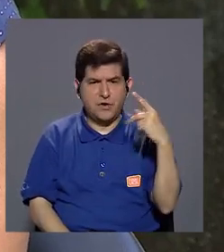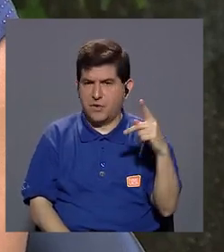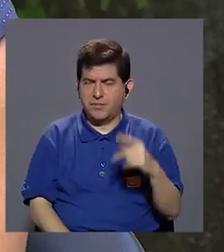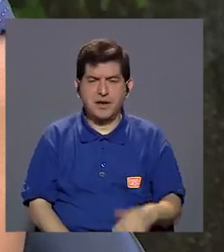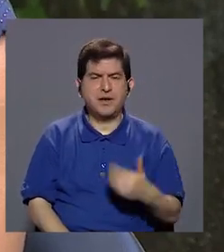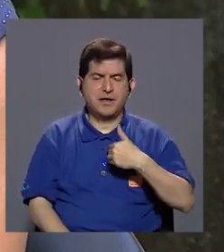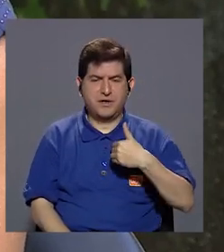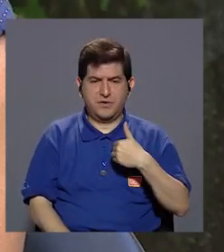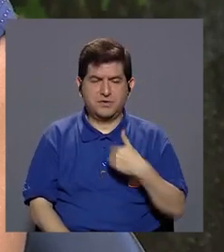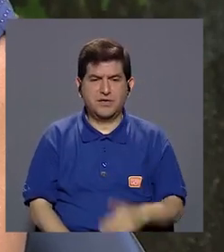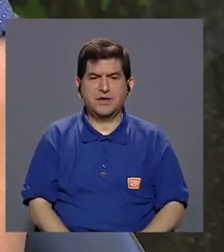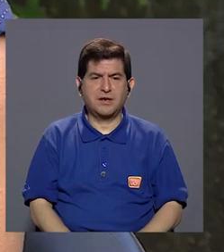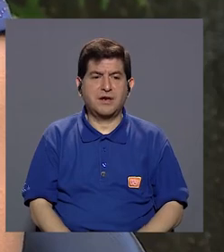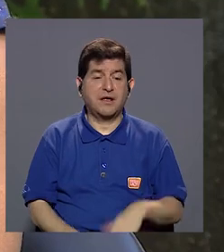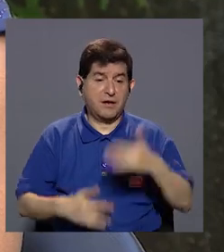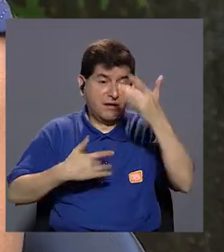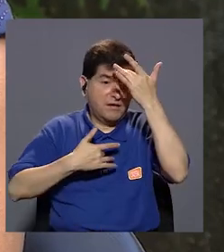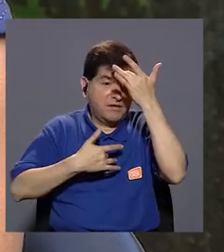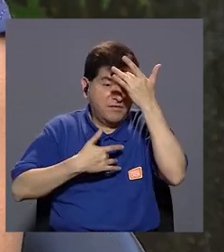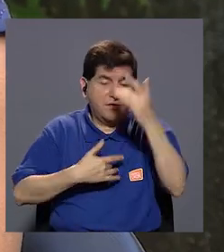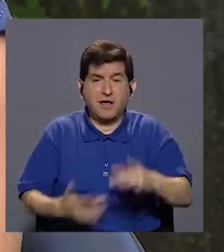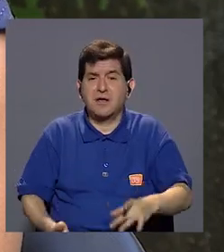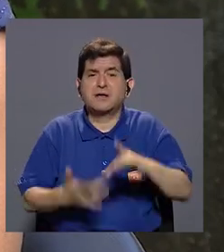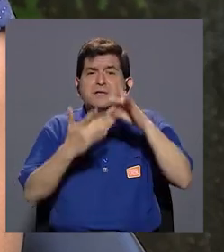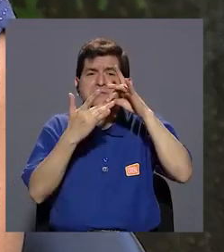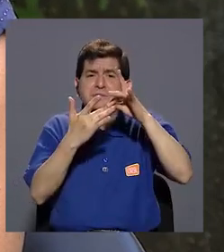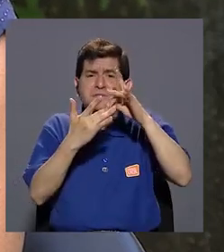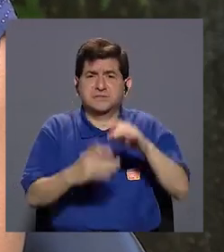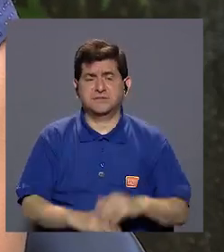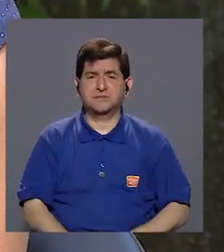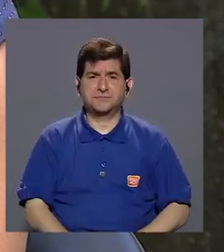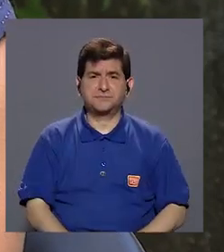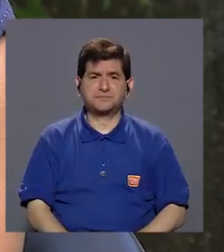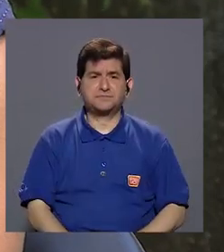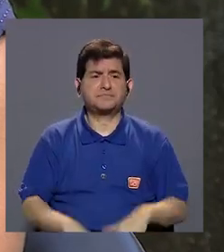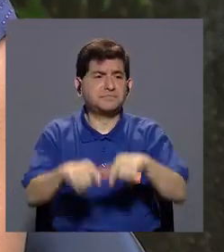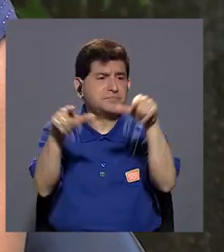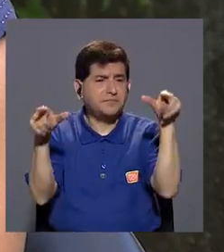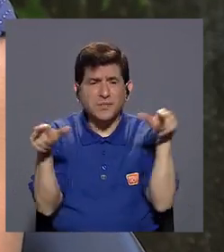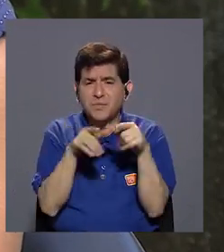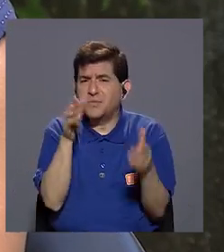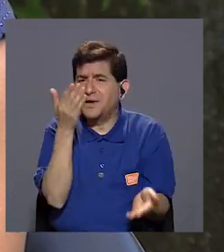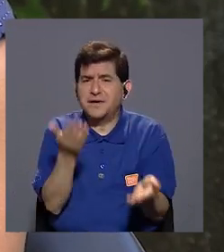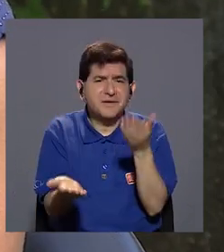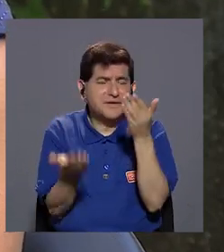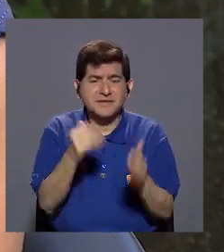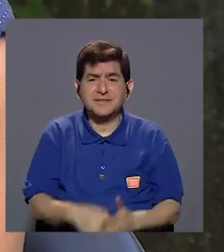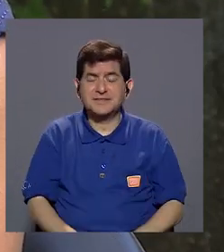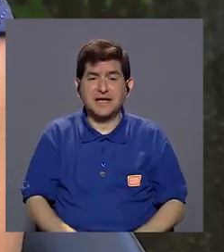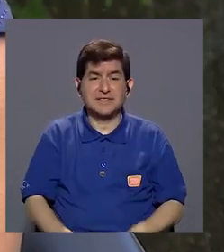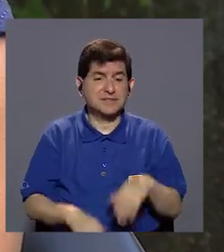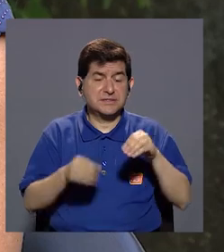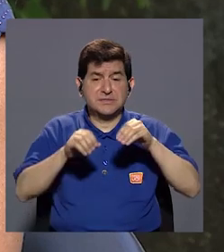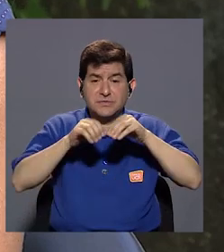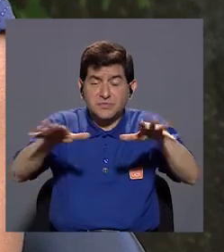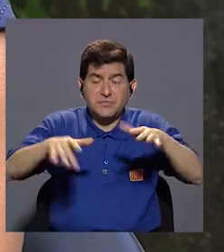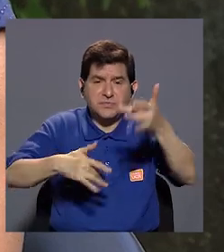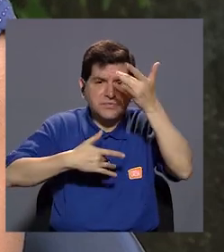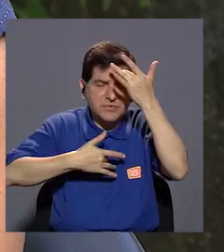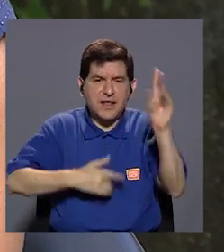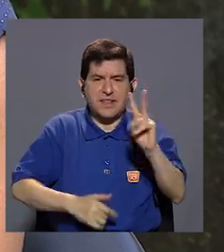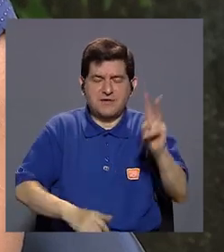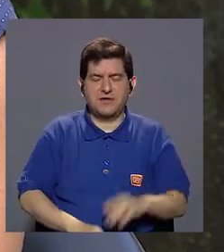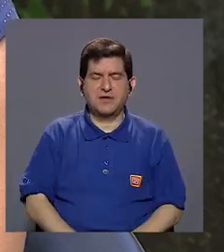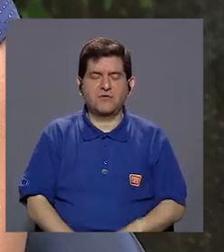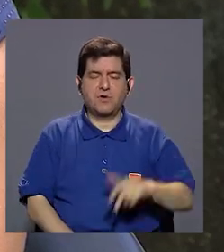pacientes a las enfermedades. Más que todo es porque hay zonas donde incluso hay crisis o epidemias de virus. Por ejemplo,